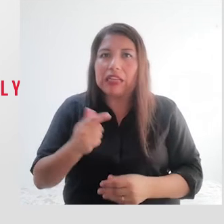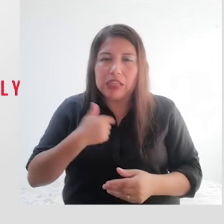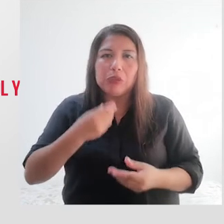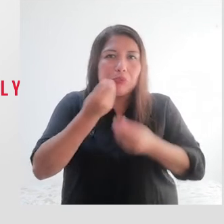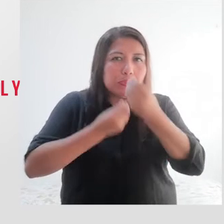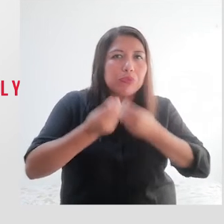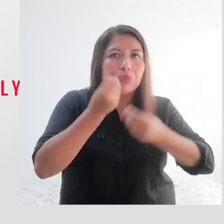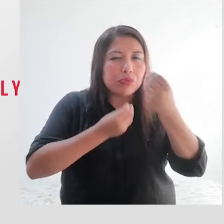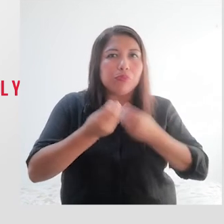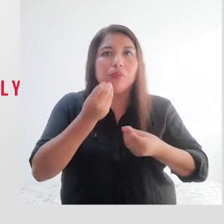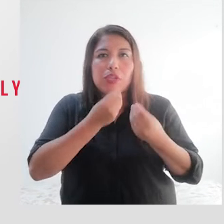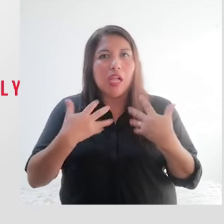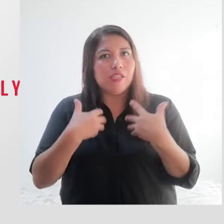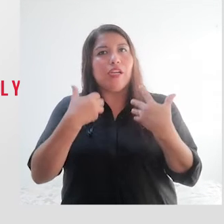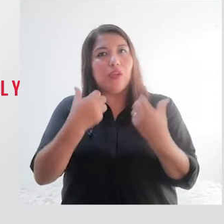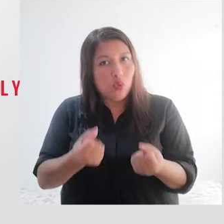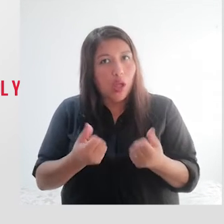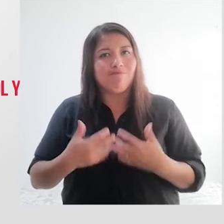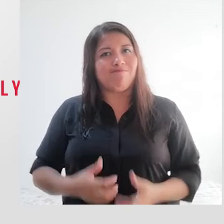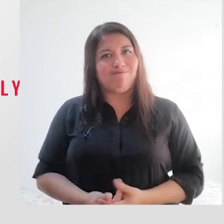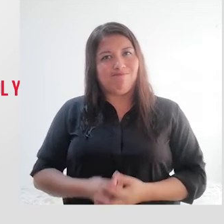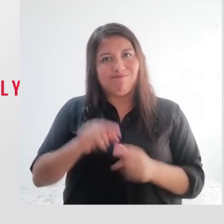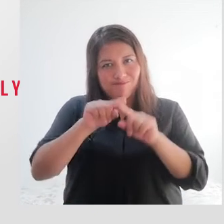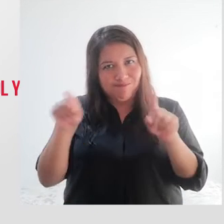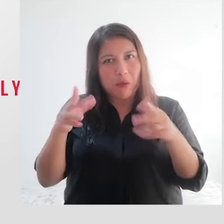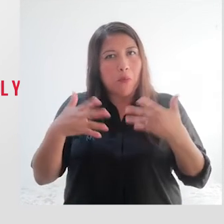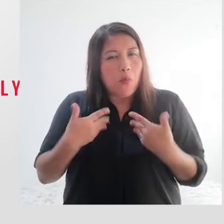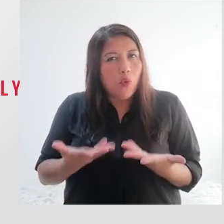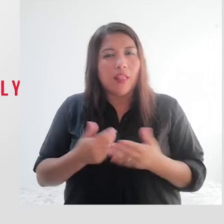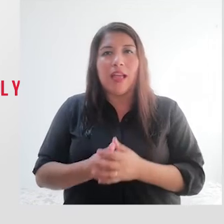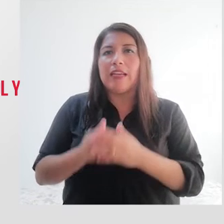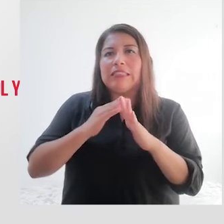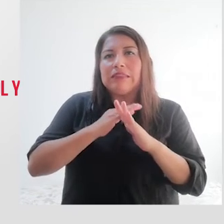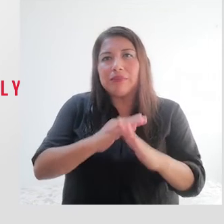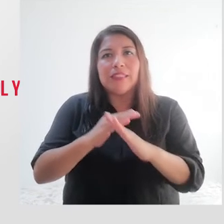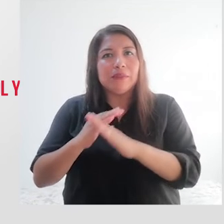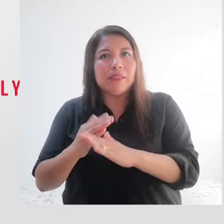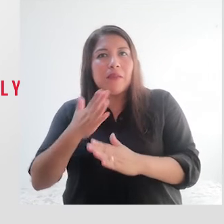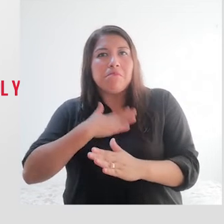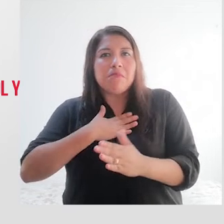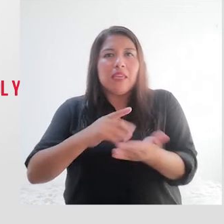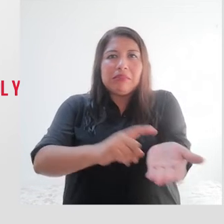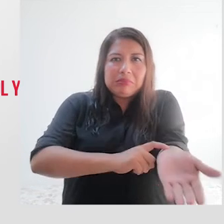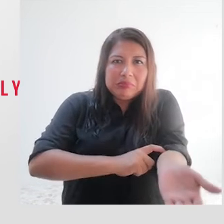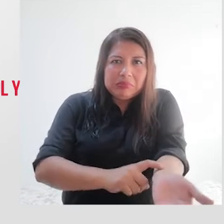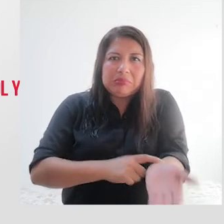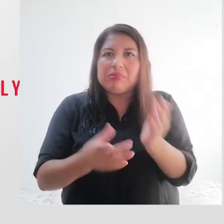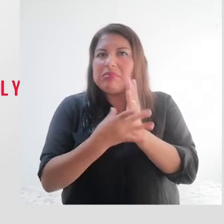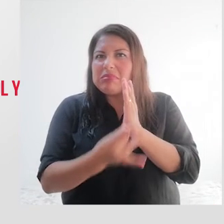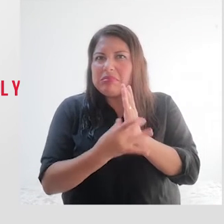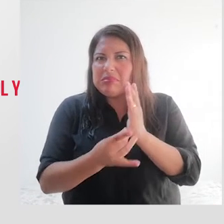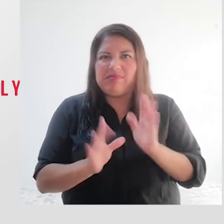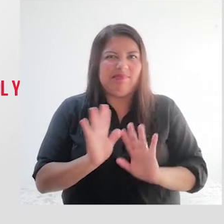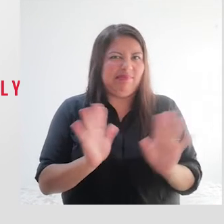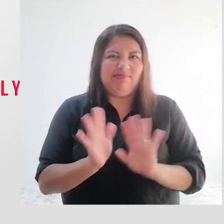tener una alimentación saludable, sana, para evitar que nuestras arterias se